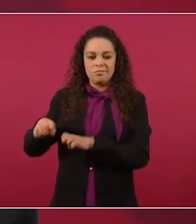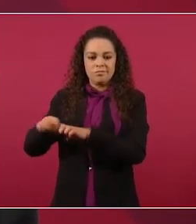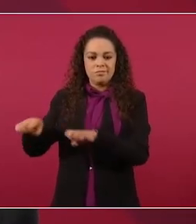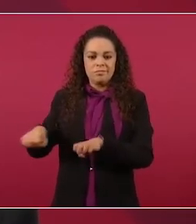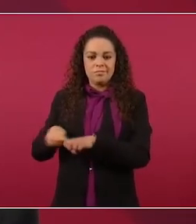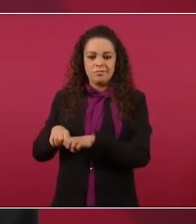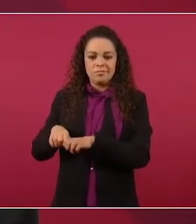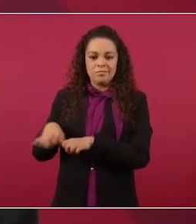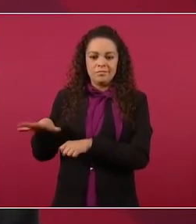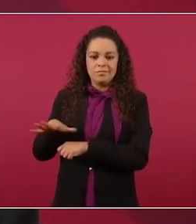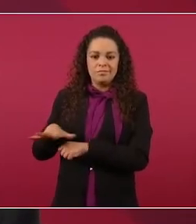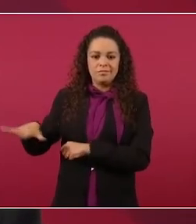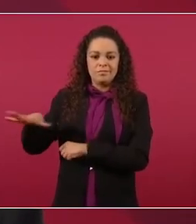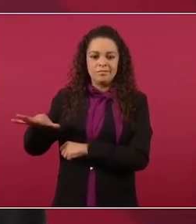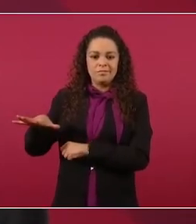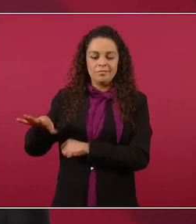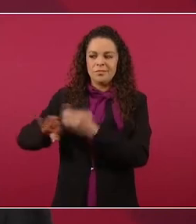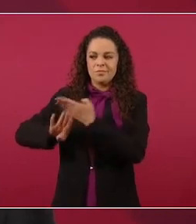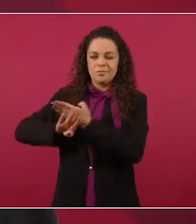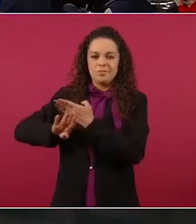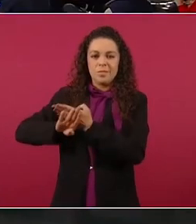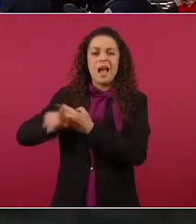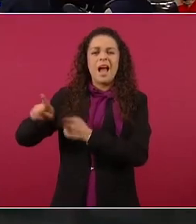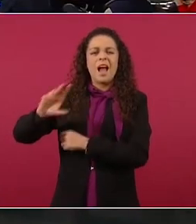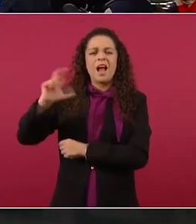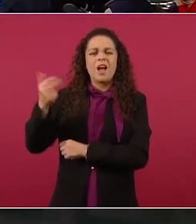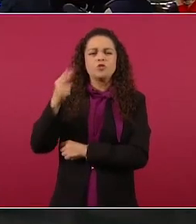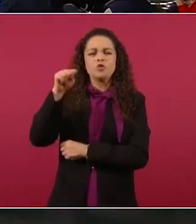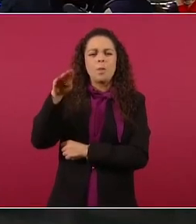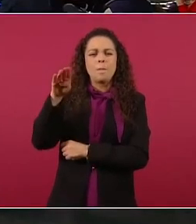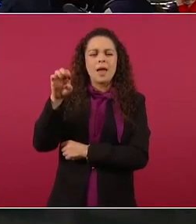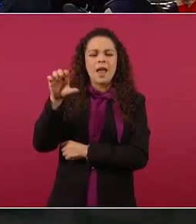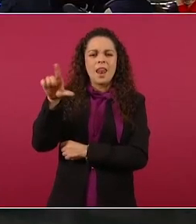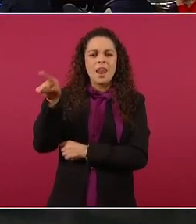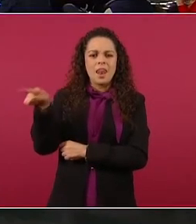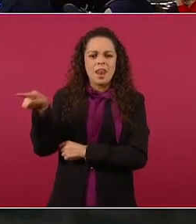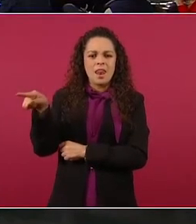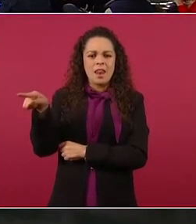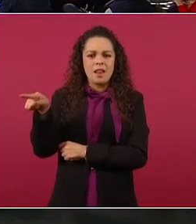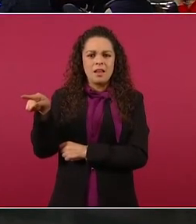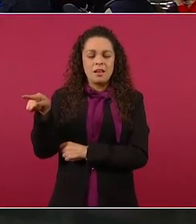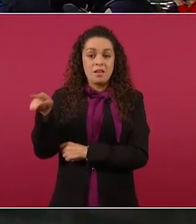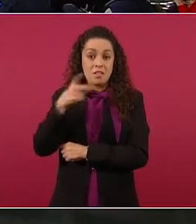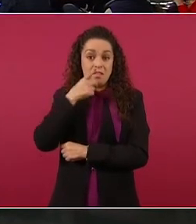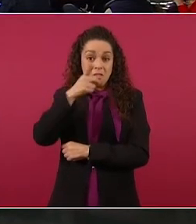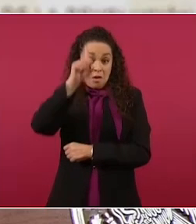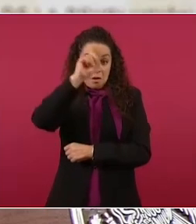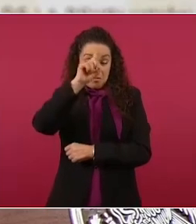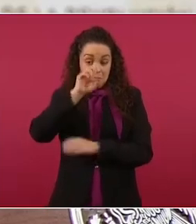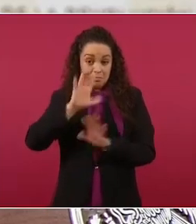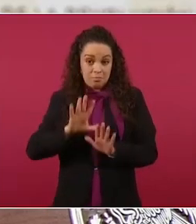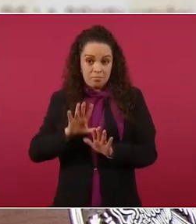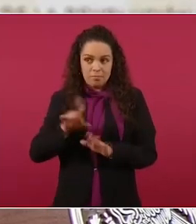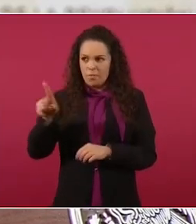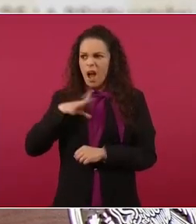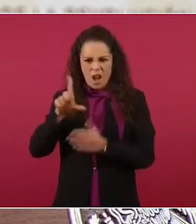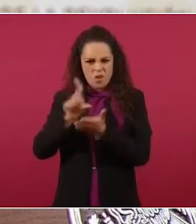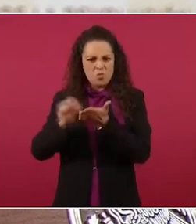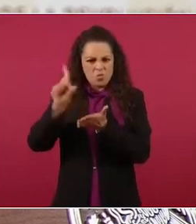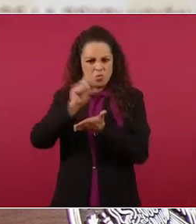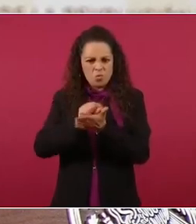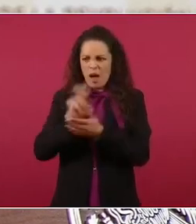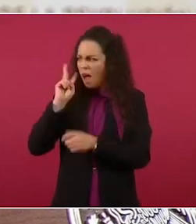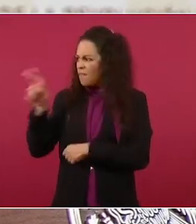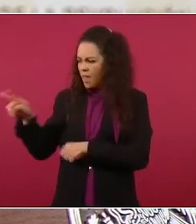Chumel, recomendó, no tienes por ahí el tuit de Chumel, para